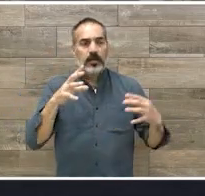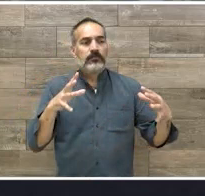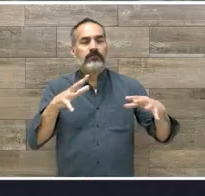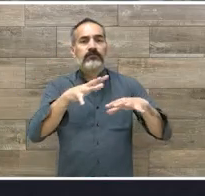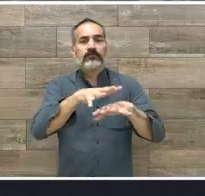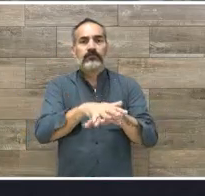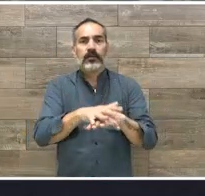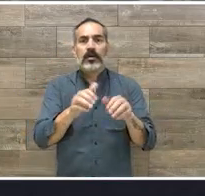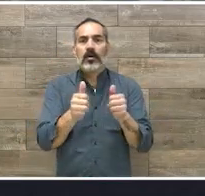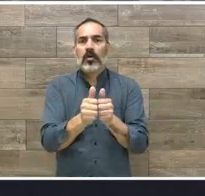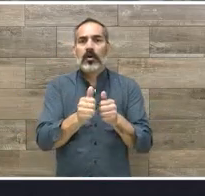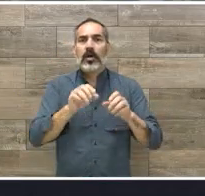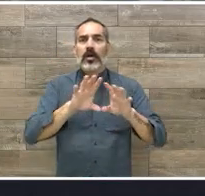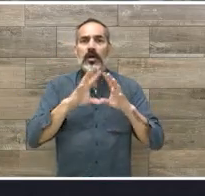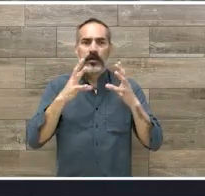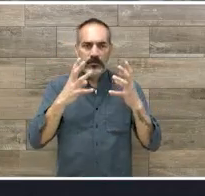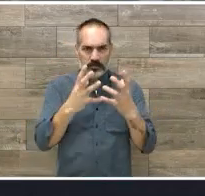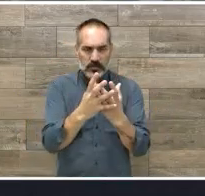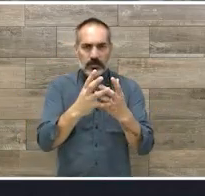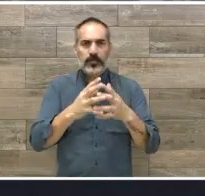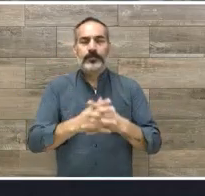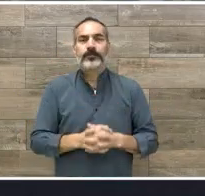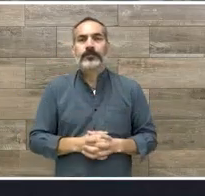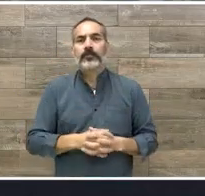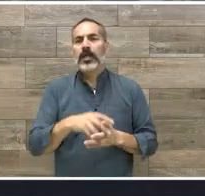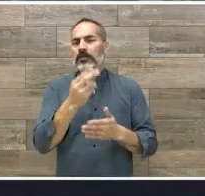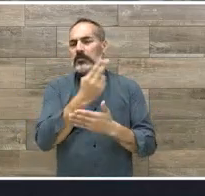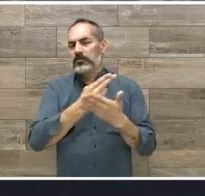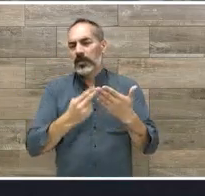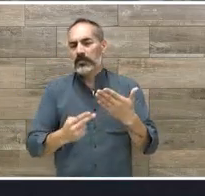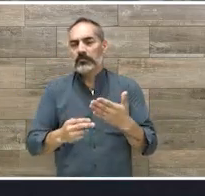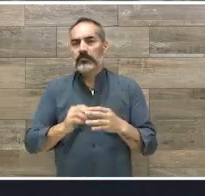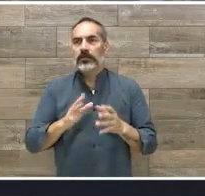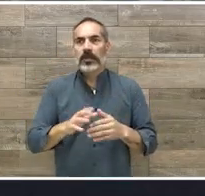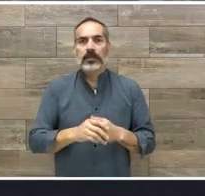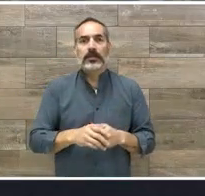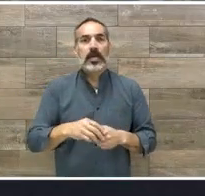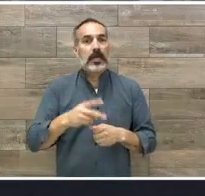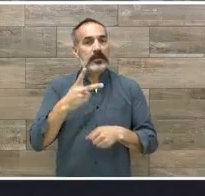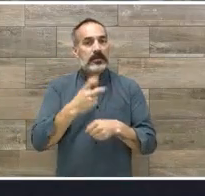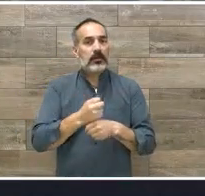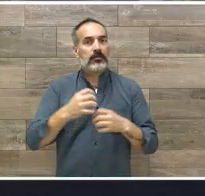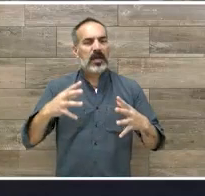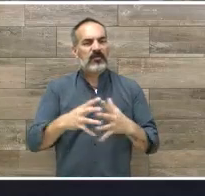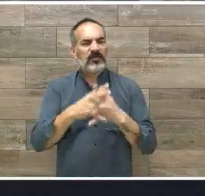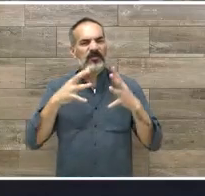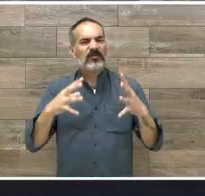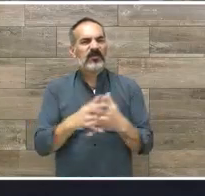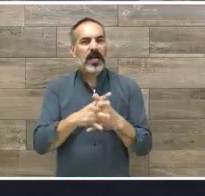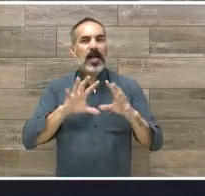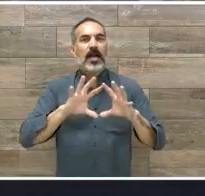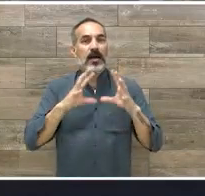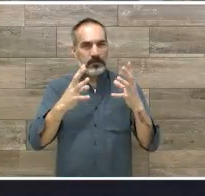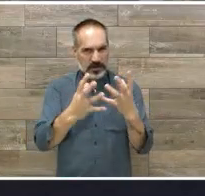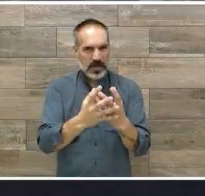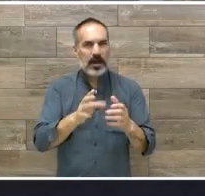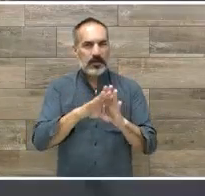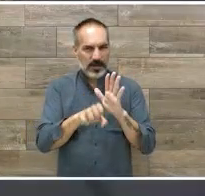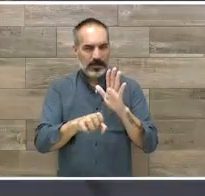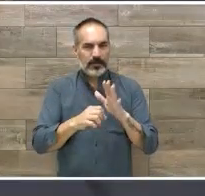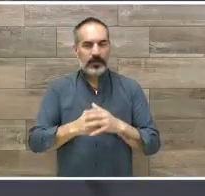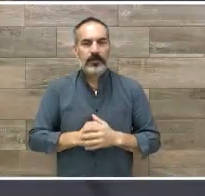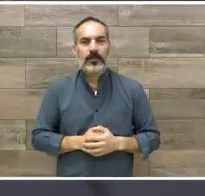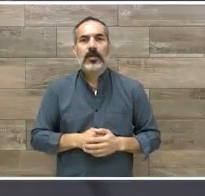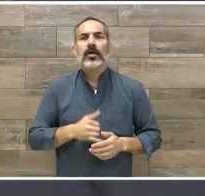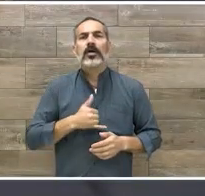diseñaron ya desde la Segunda Guerra Mundial, por ejemplo. Pero yo creo